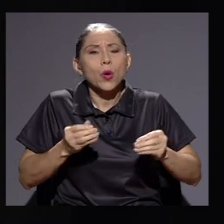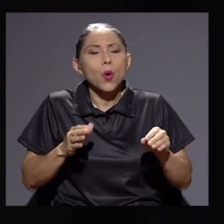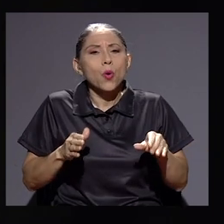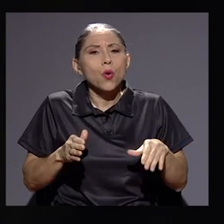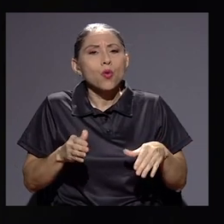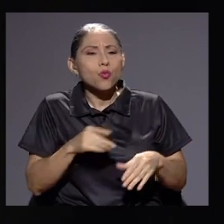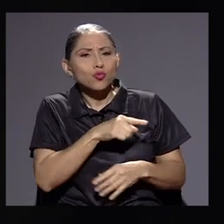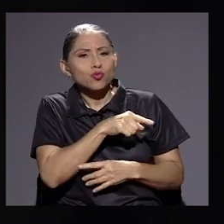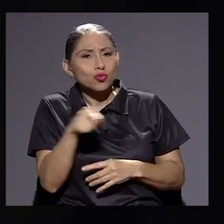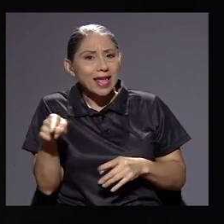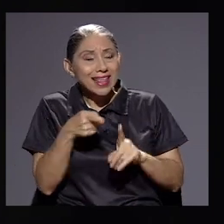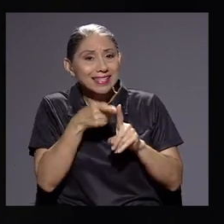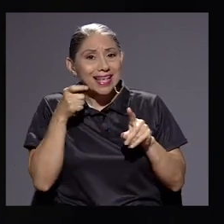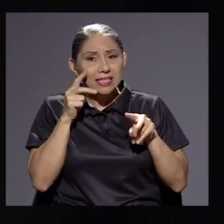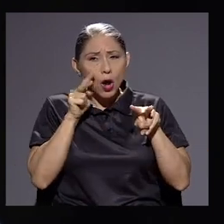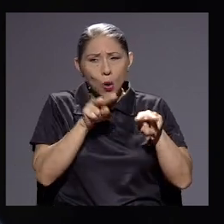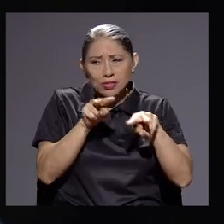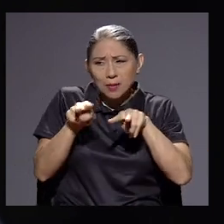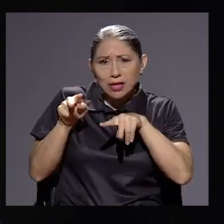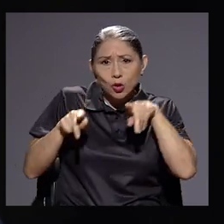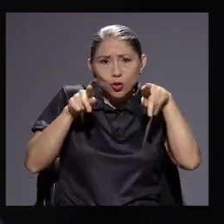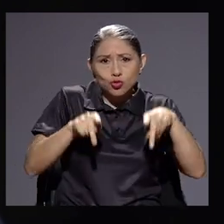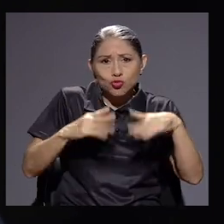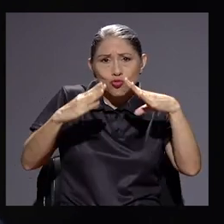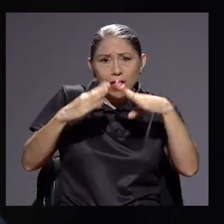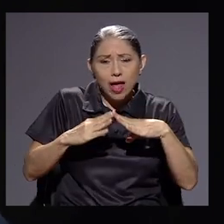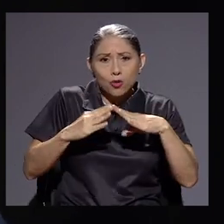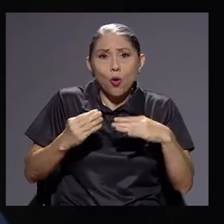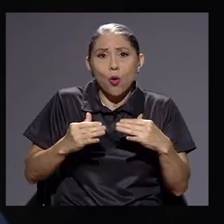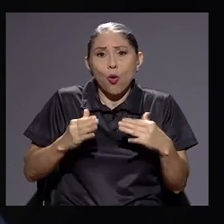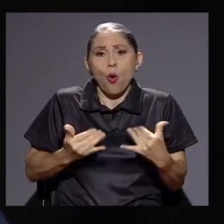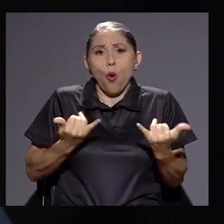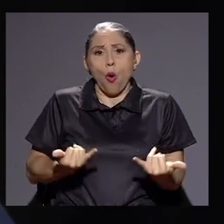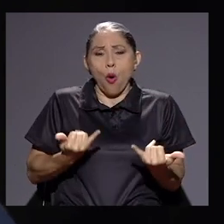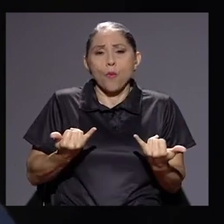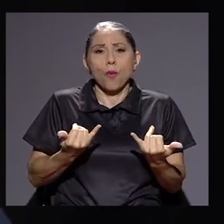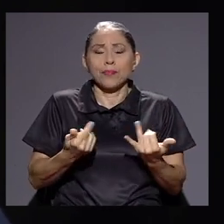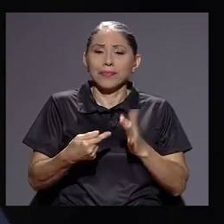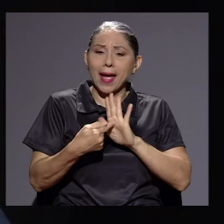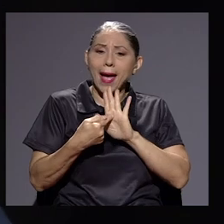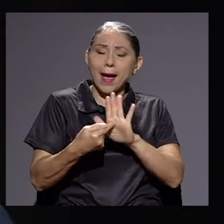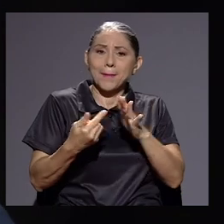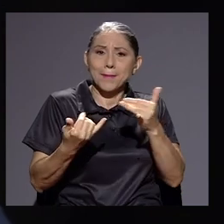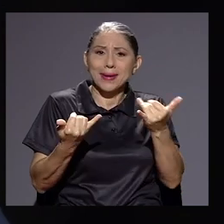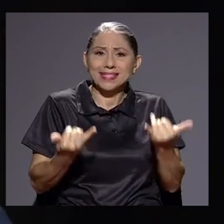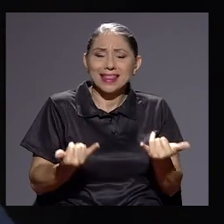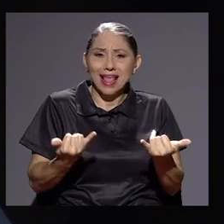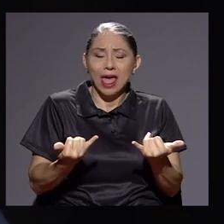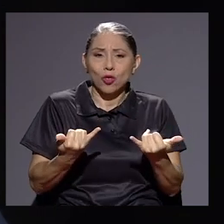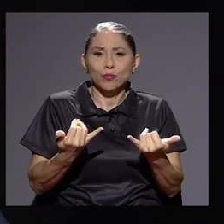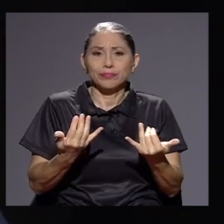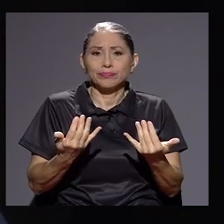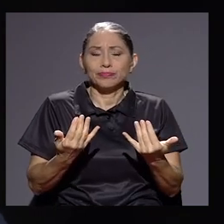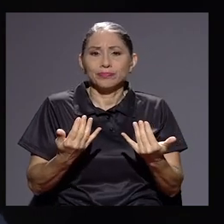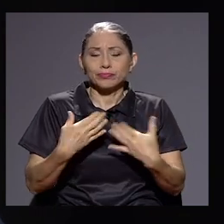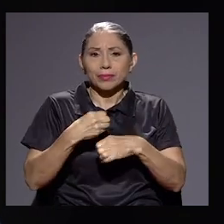ustedes desde el observatorio han presentado en este momento un actual recurso